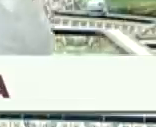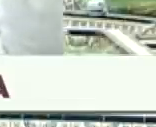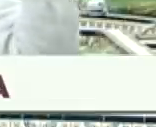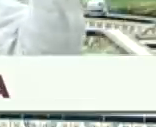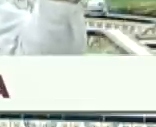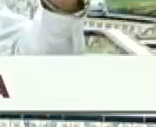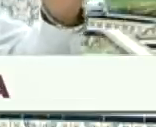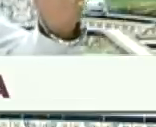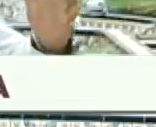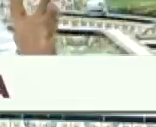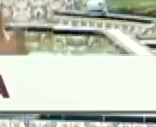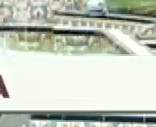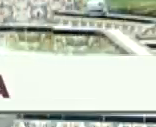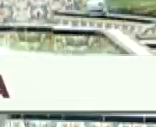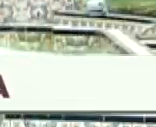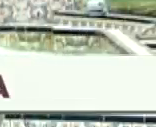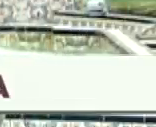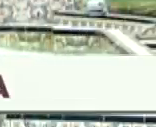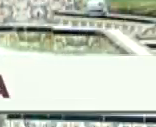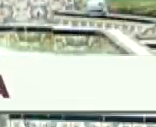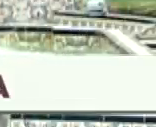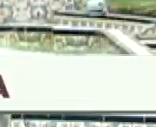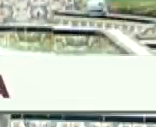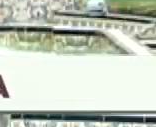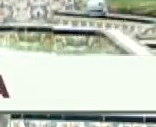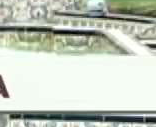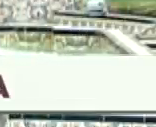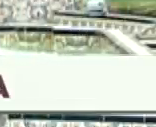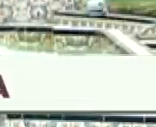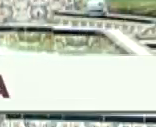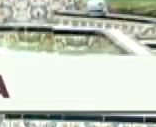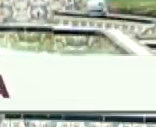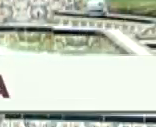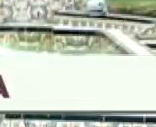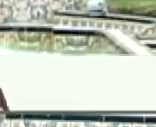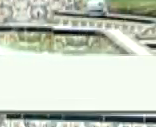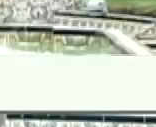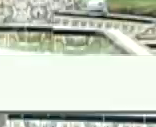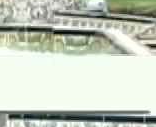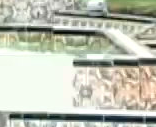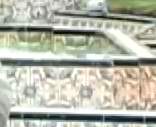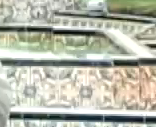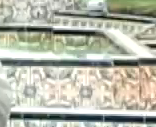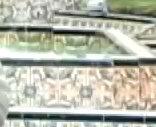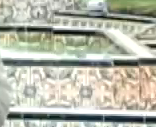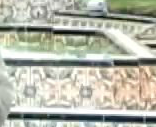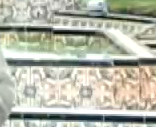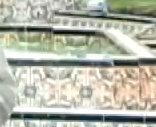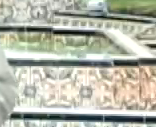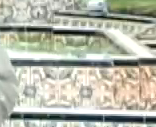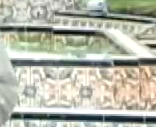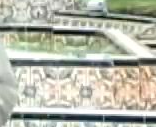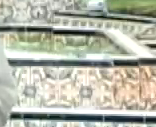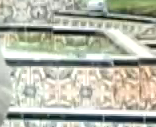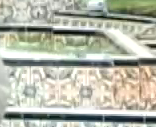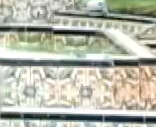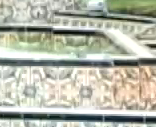Milagros de la revolución bolivariana. La pandemia ha golpeado